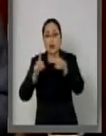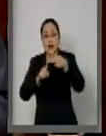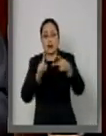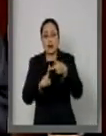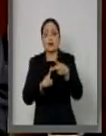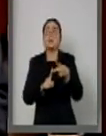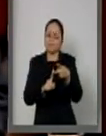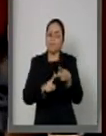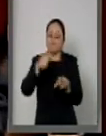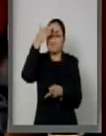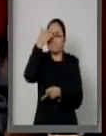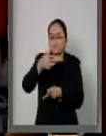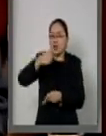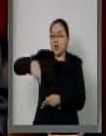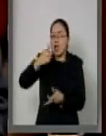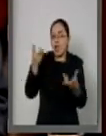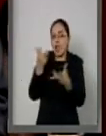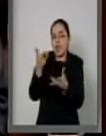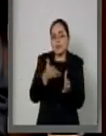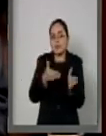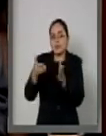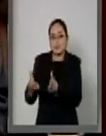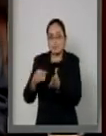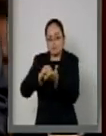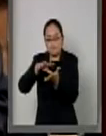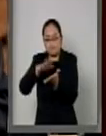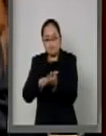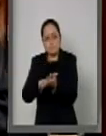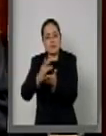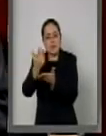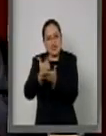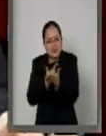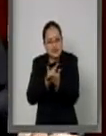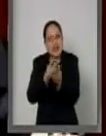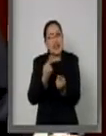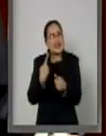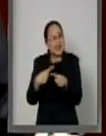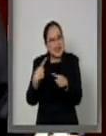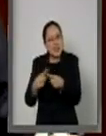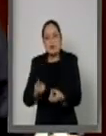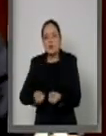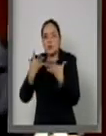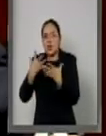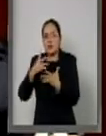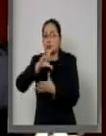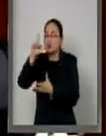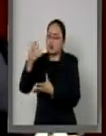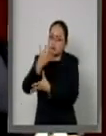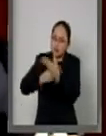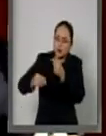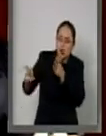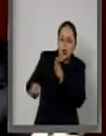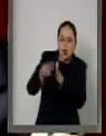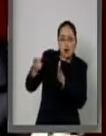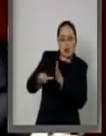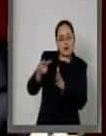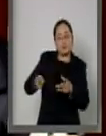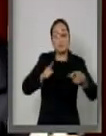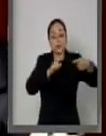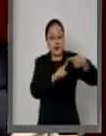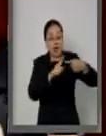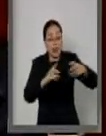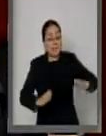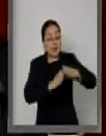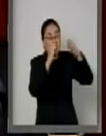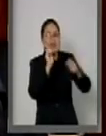concurrentemente se realiza, la etapa del registro y reconstrucción. La emergencia implica un despliegue que cambia